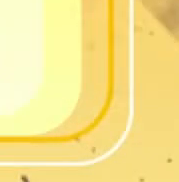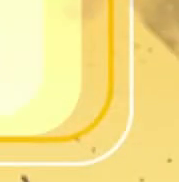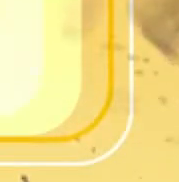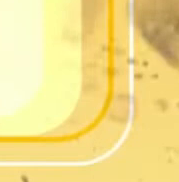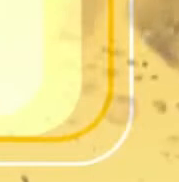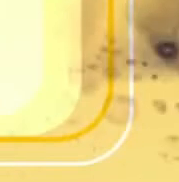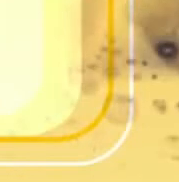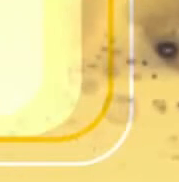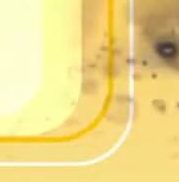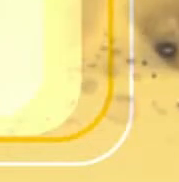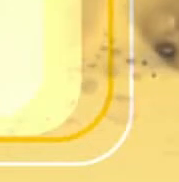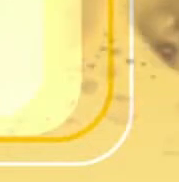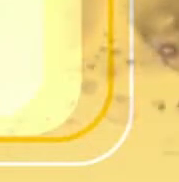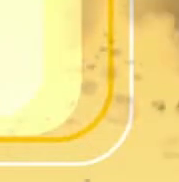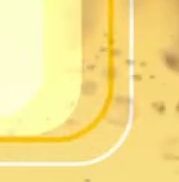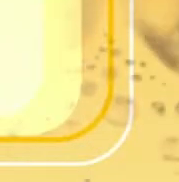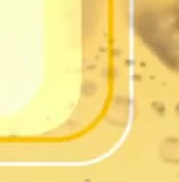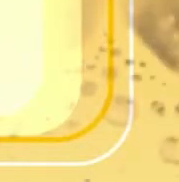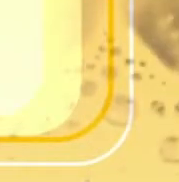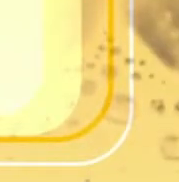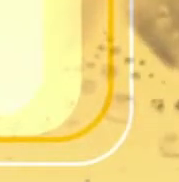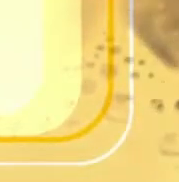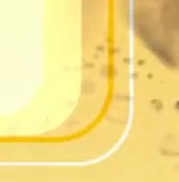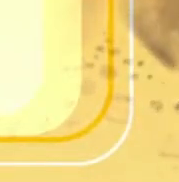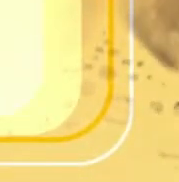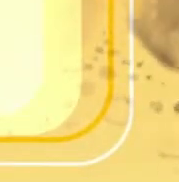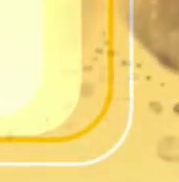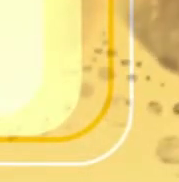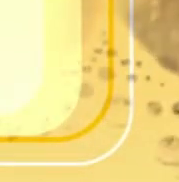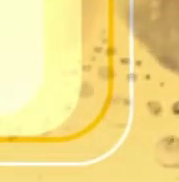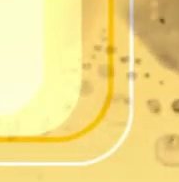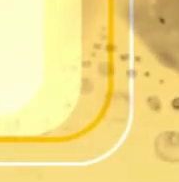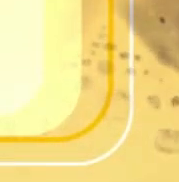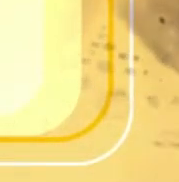presento Montevideo Shopping usa el tapabocas siempre